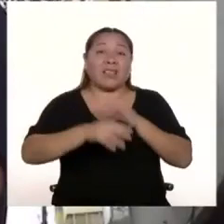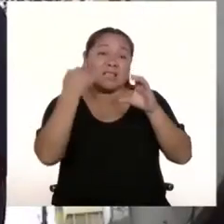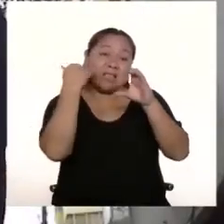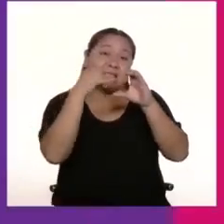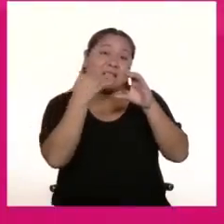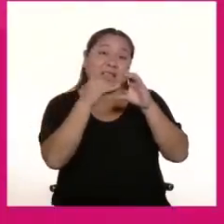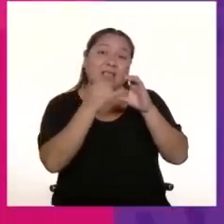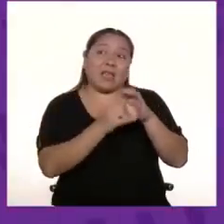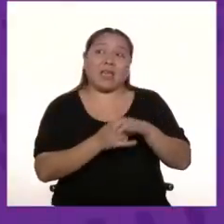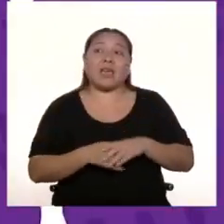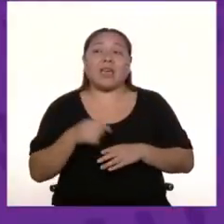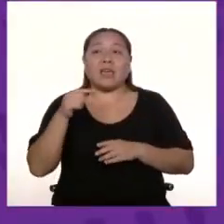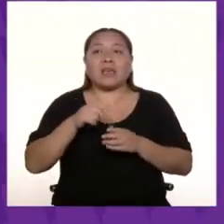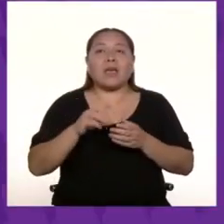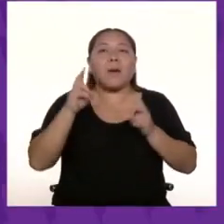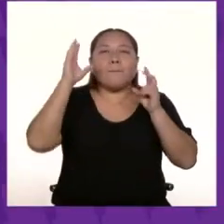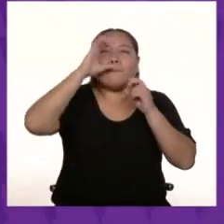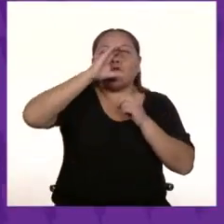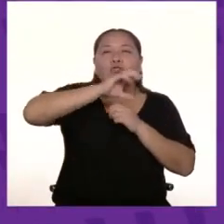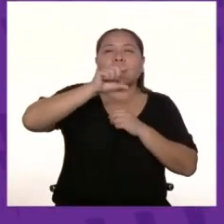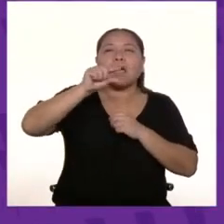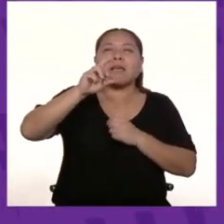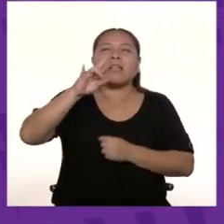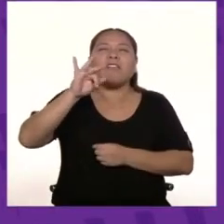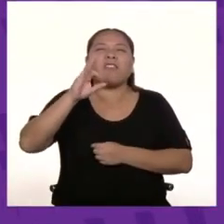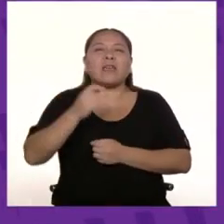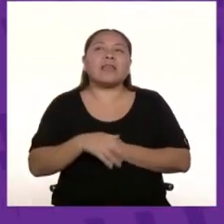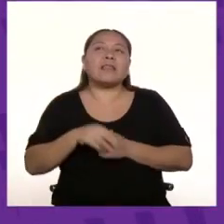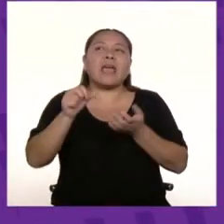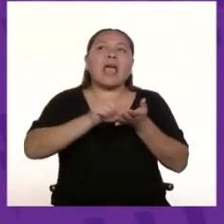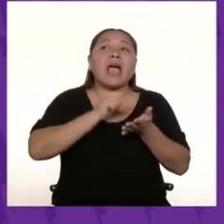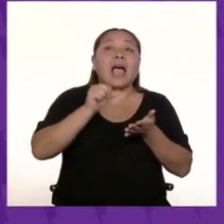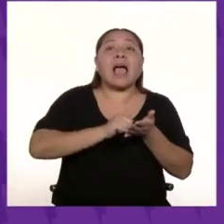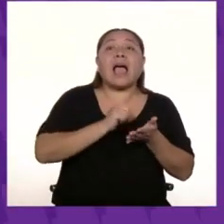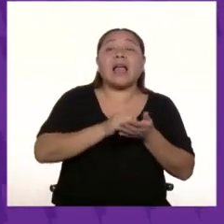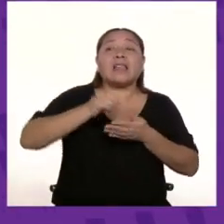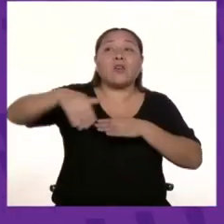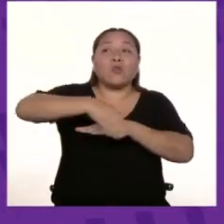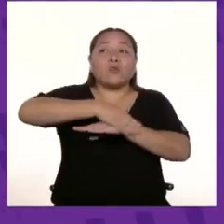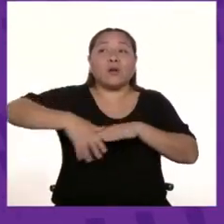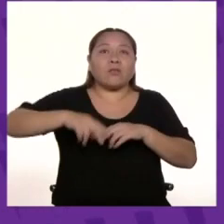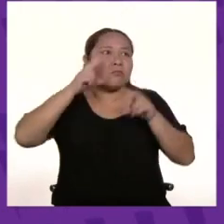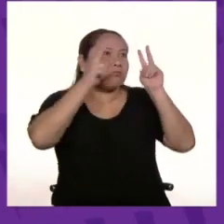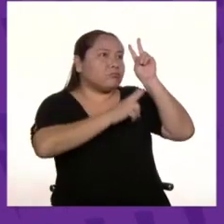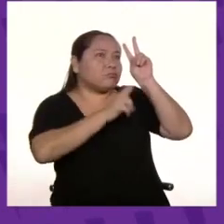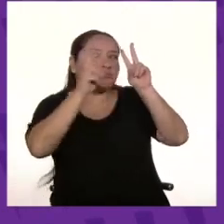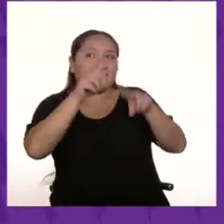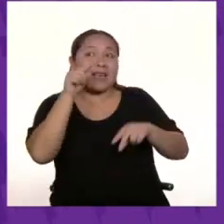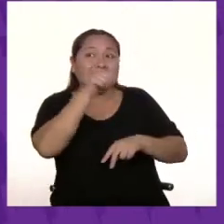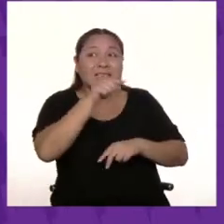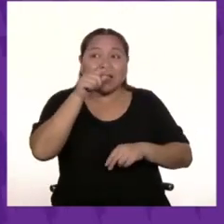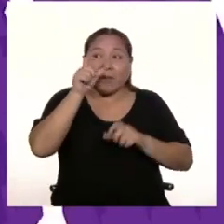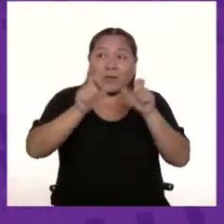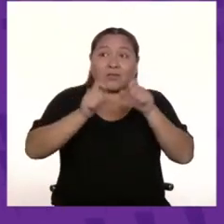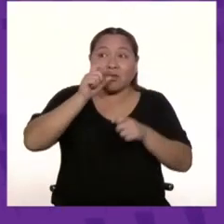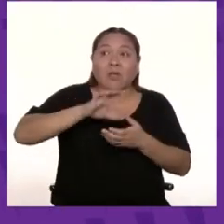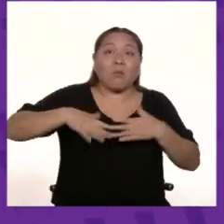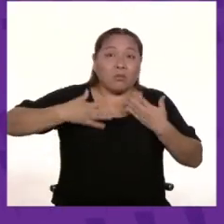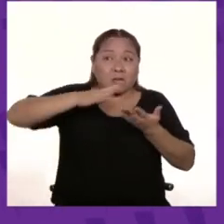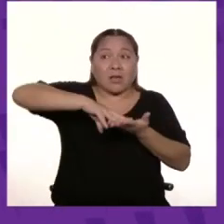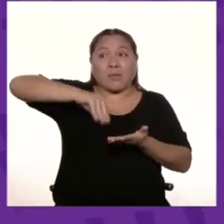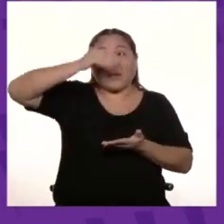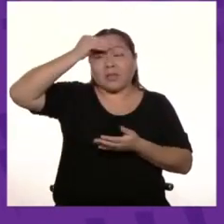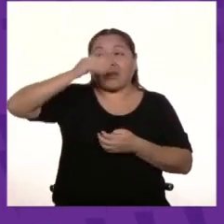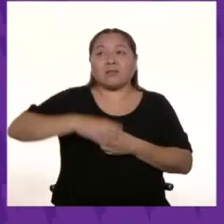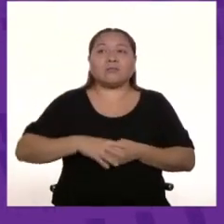buscar graffiti, arte urbano, y ver lo que hacen otras personas en el mundo. Entonces, a través de esas personas puedes aprender, ¿no? Y, nada,